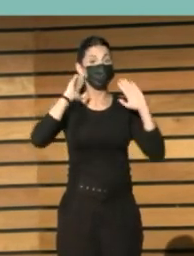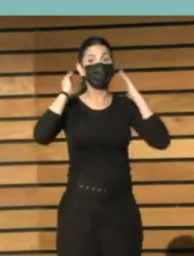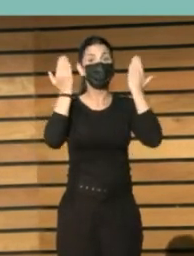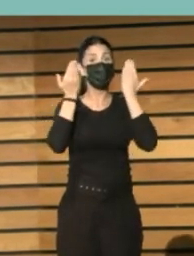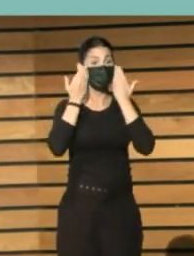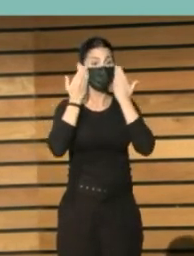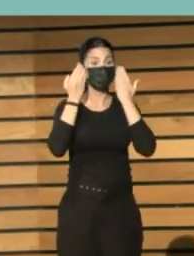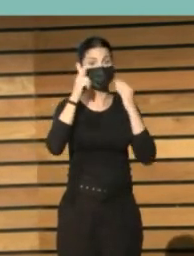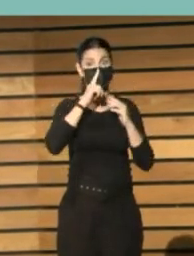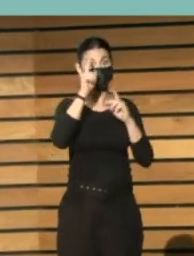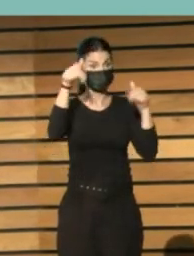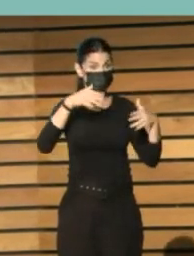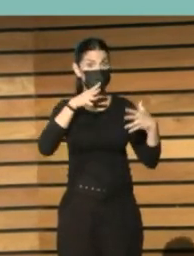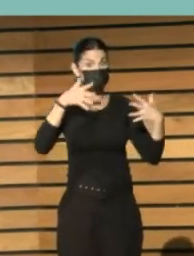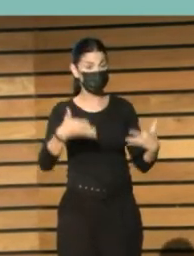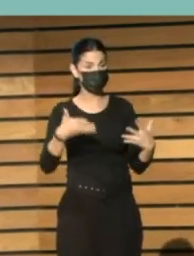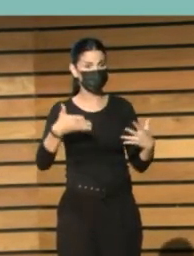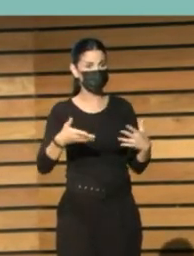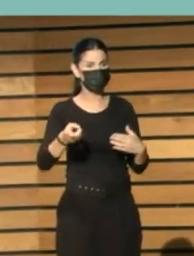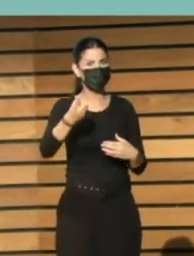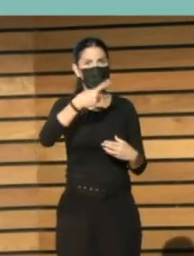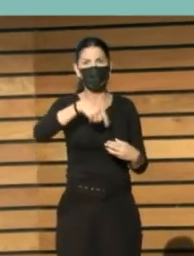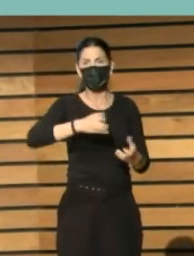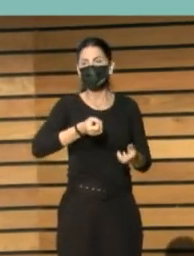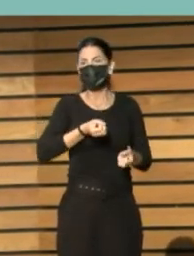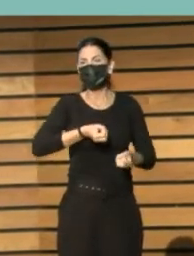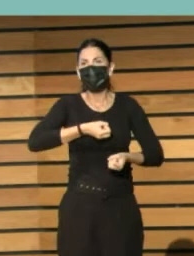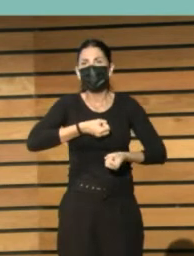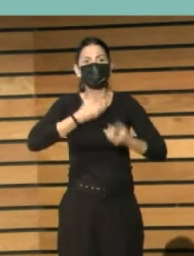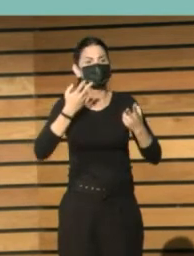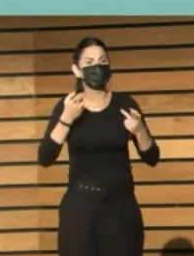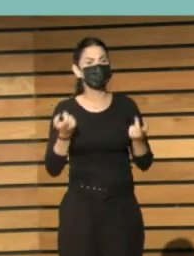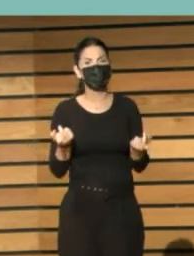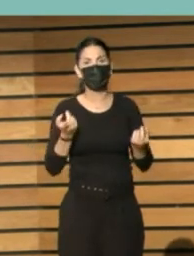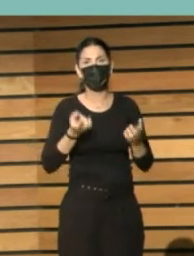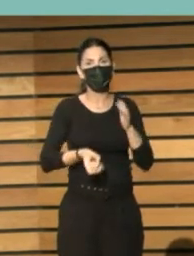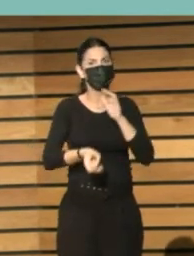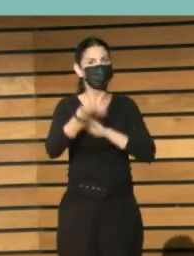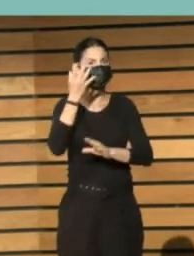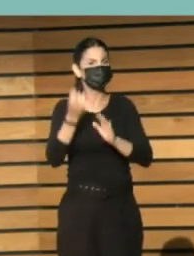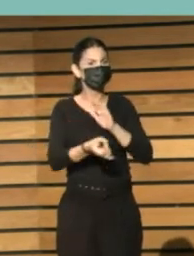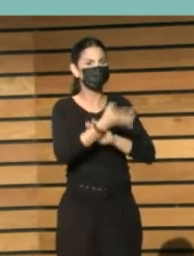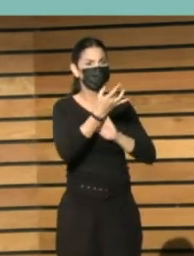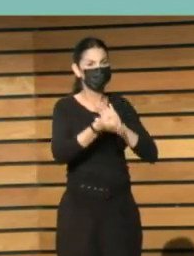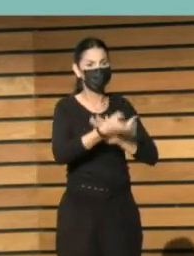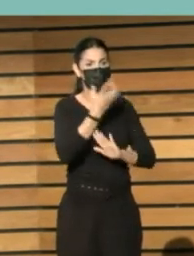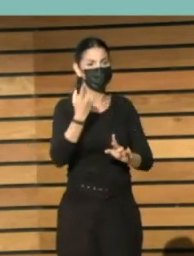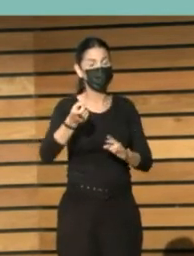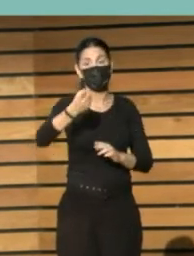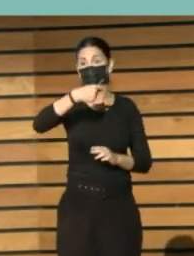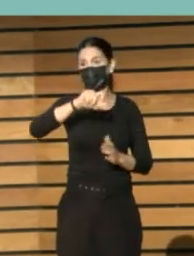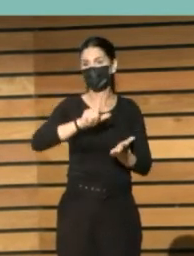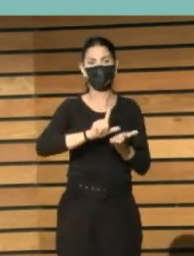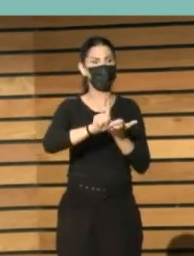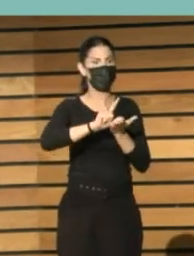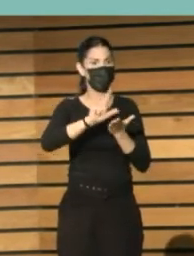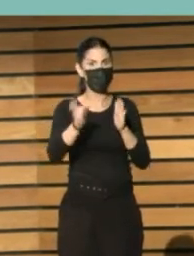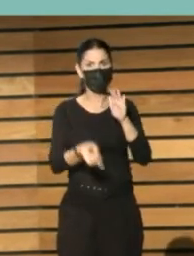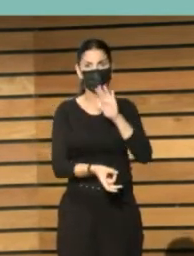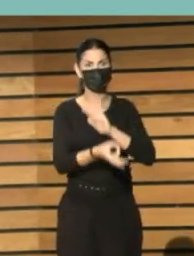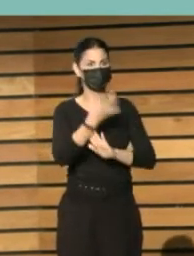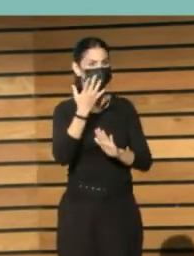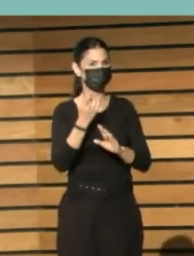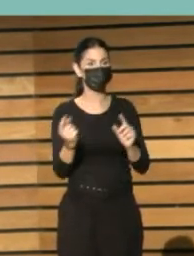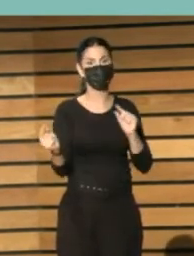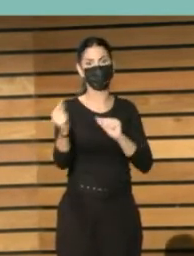este año invita a narrar, invita a crear. Y también somos personas que construimos lenguajes y construimos mensajes. Y